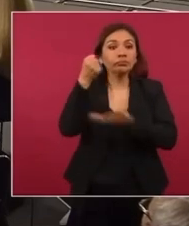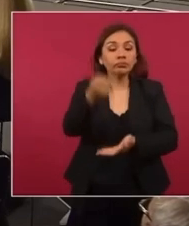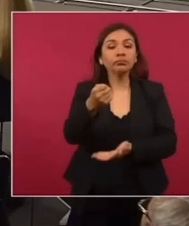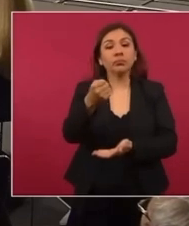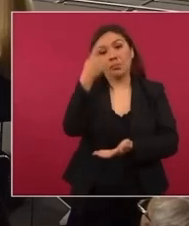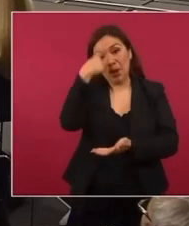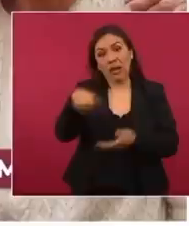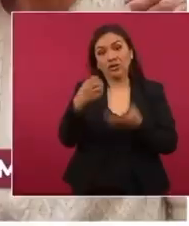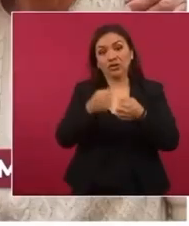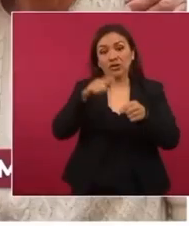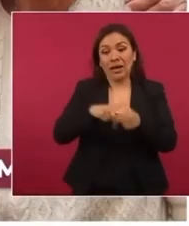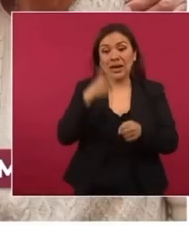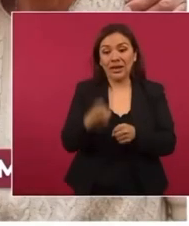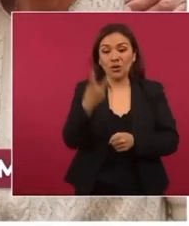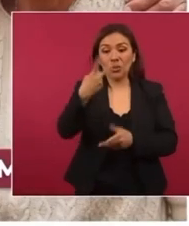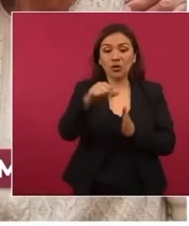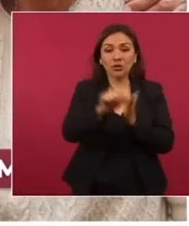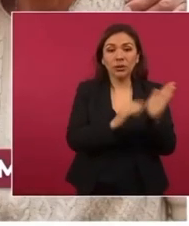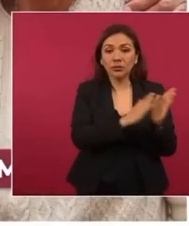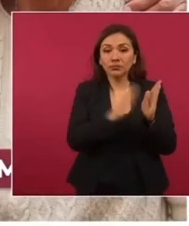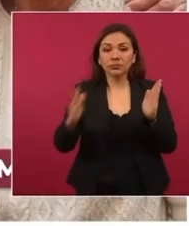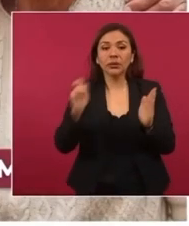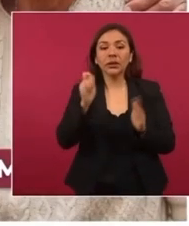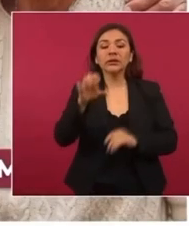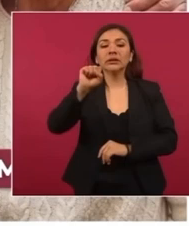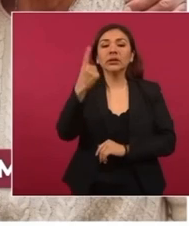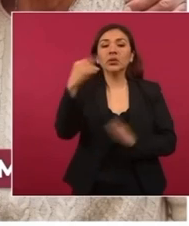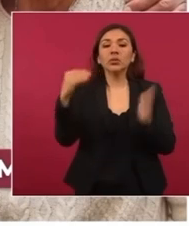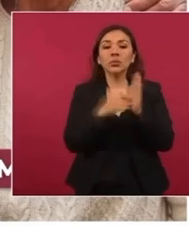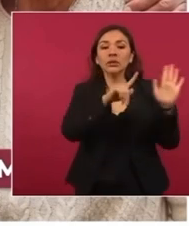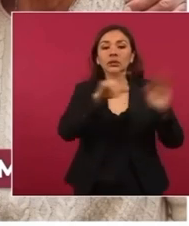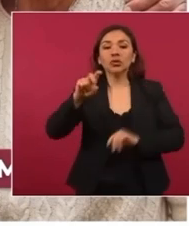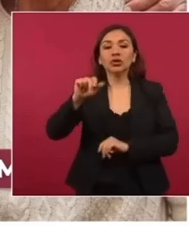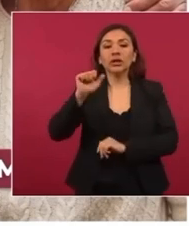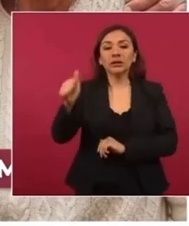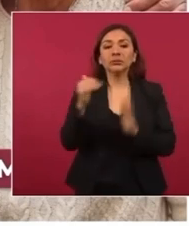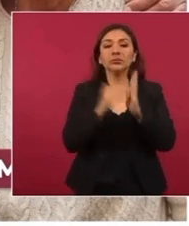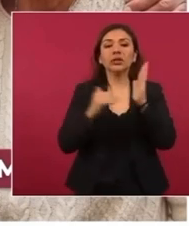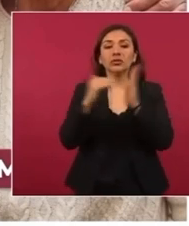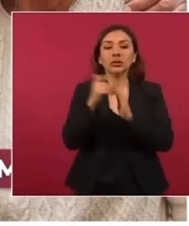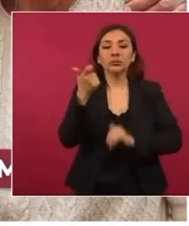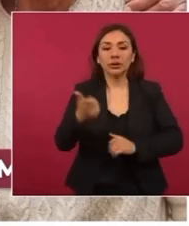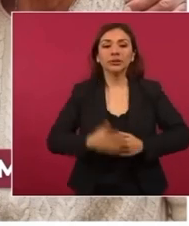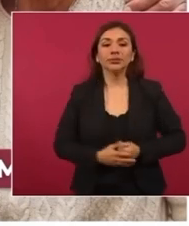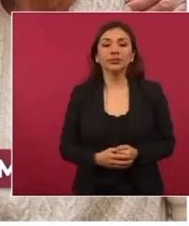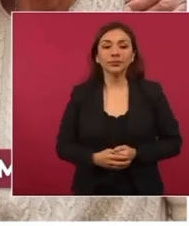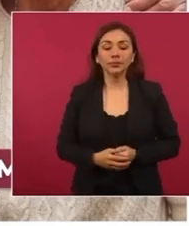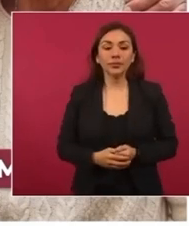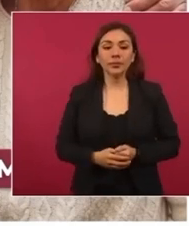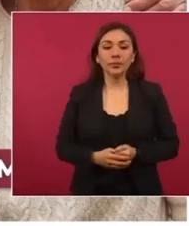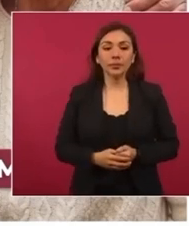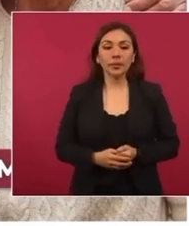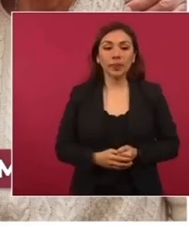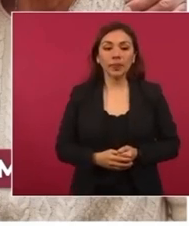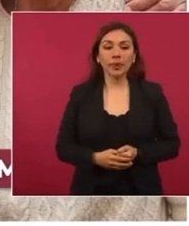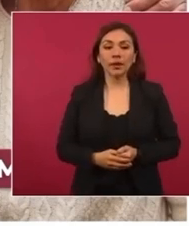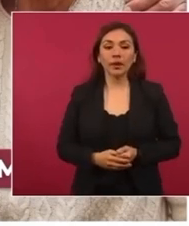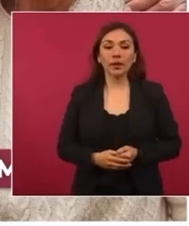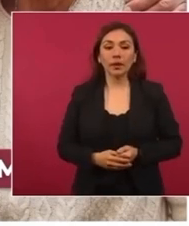en este bimestre será de 61 mil setecientos ochenta y seis millones de pesos. Adelante.